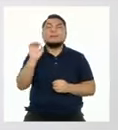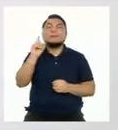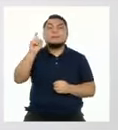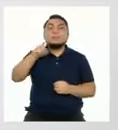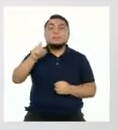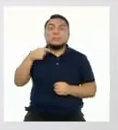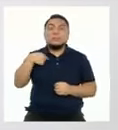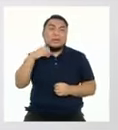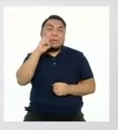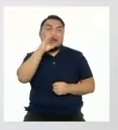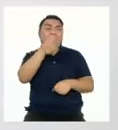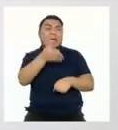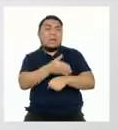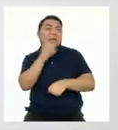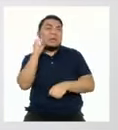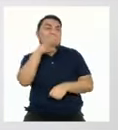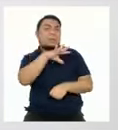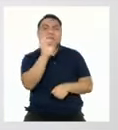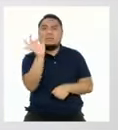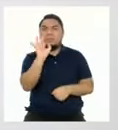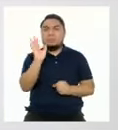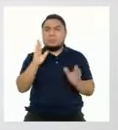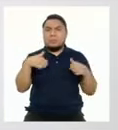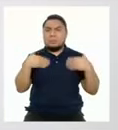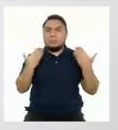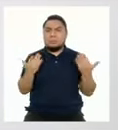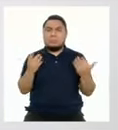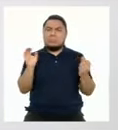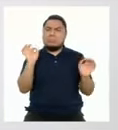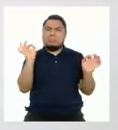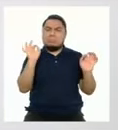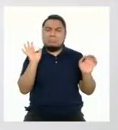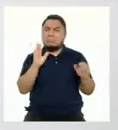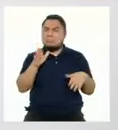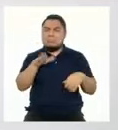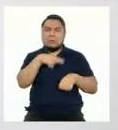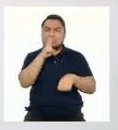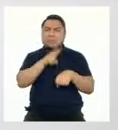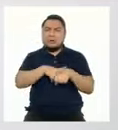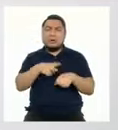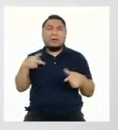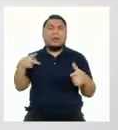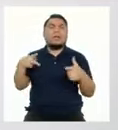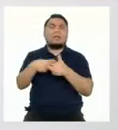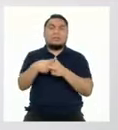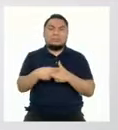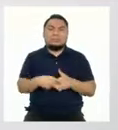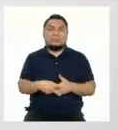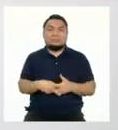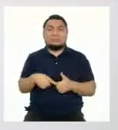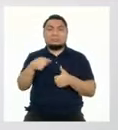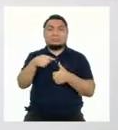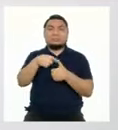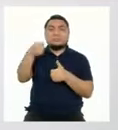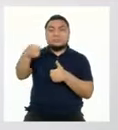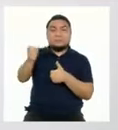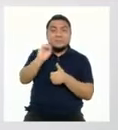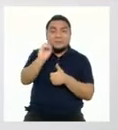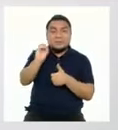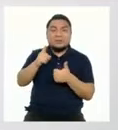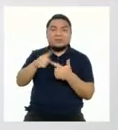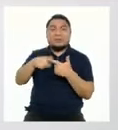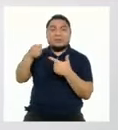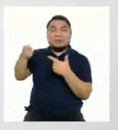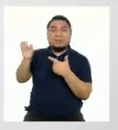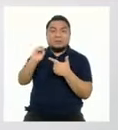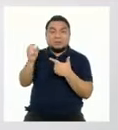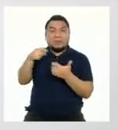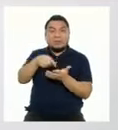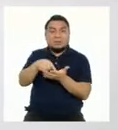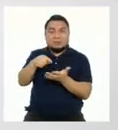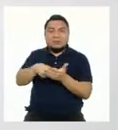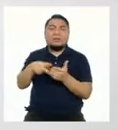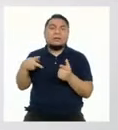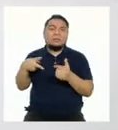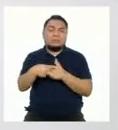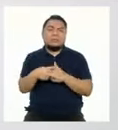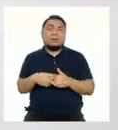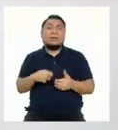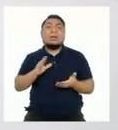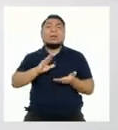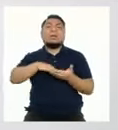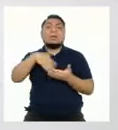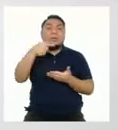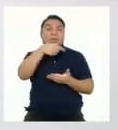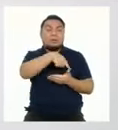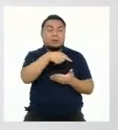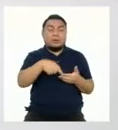necesidad de previo aviso ni intervención de autoridad alguna. La reapertura del servicio se dará después